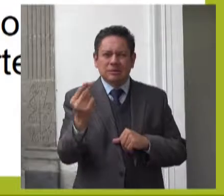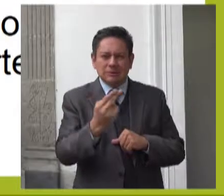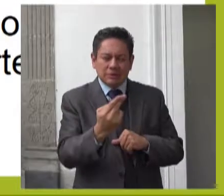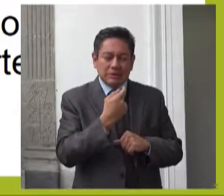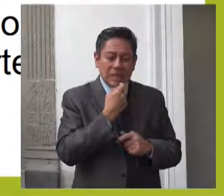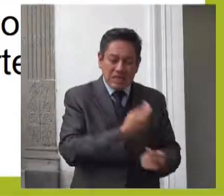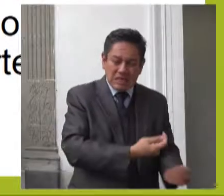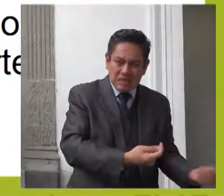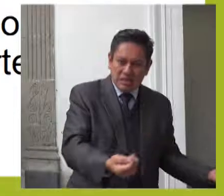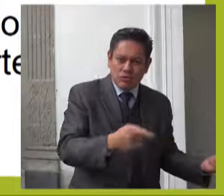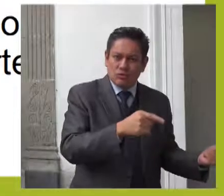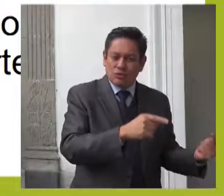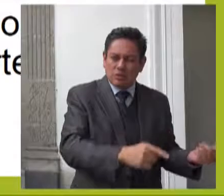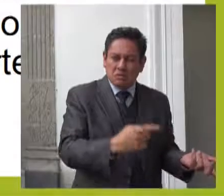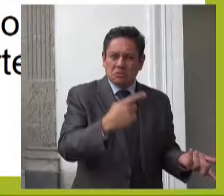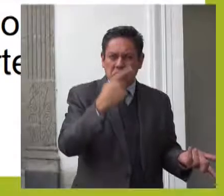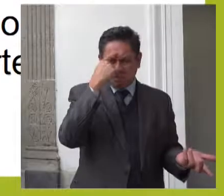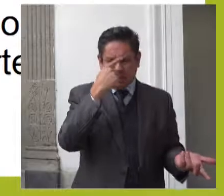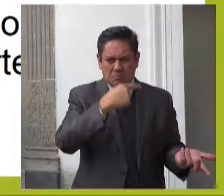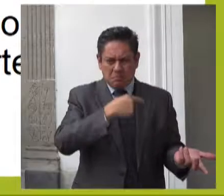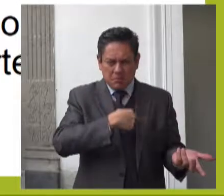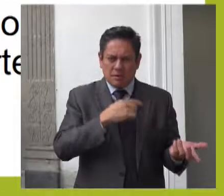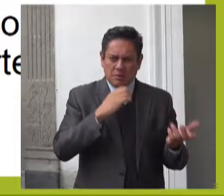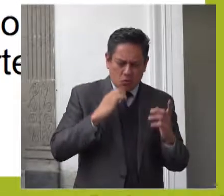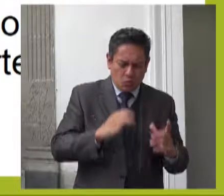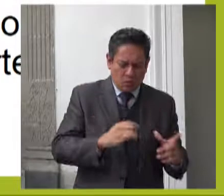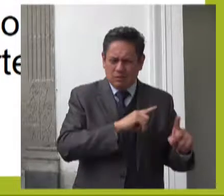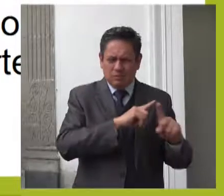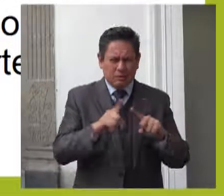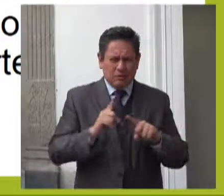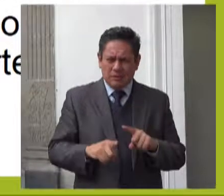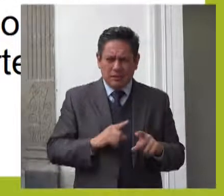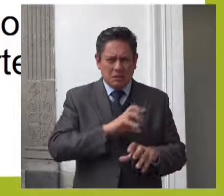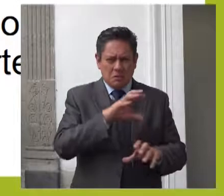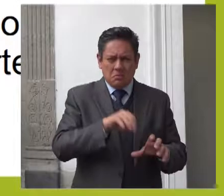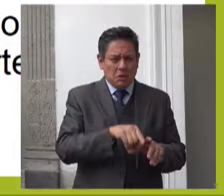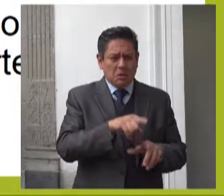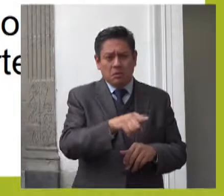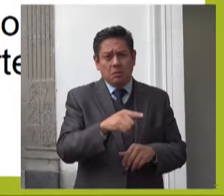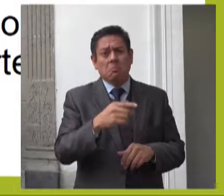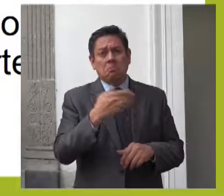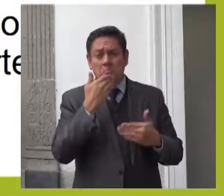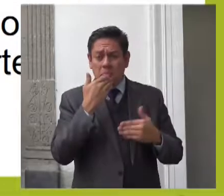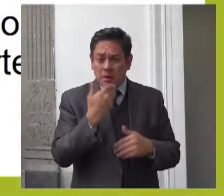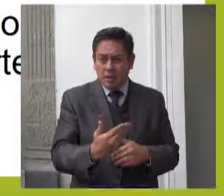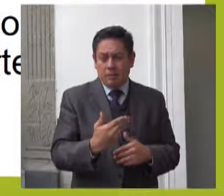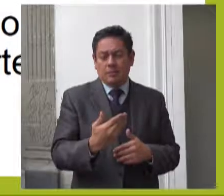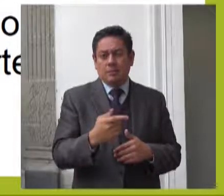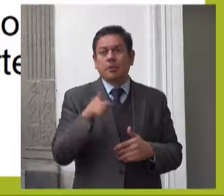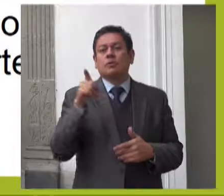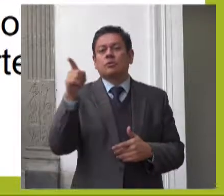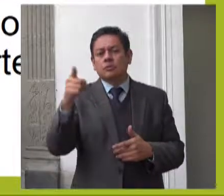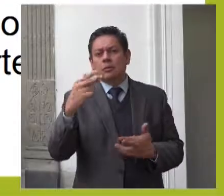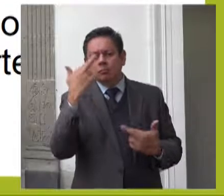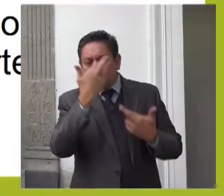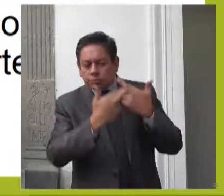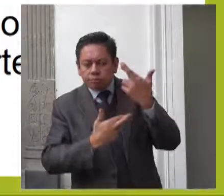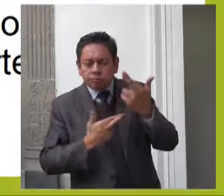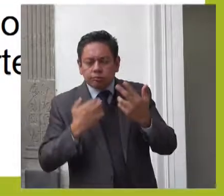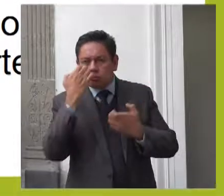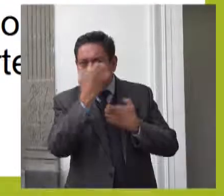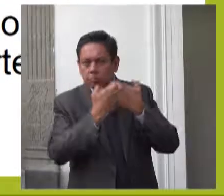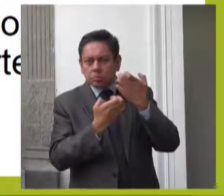integridad de las y los usuarios para tal efecto se deberán revisar y en su caso